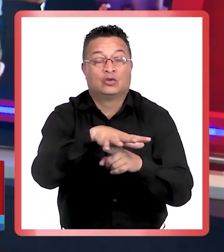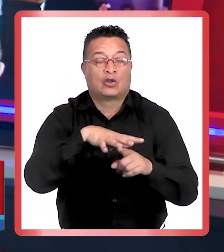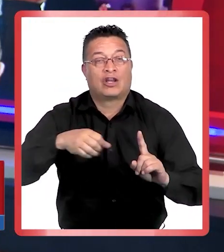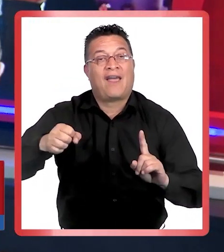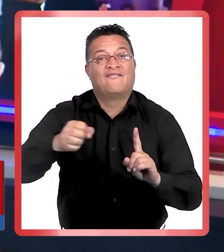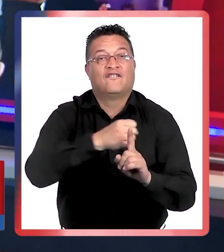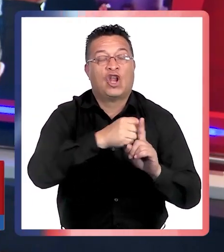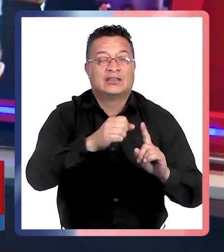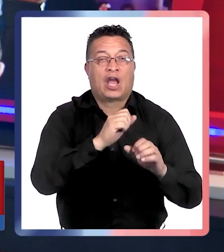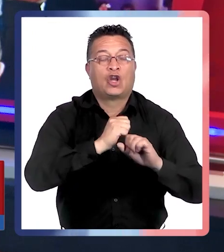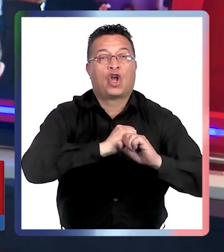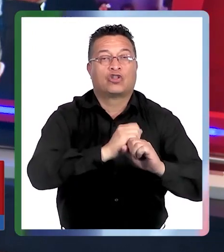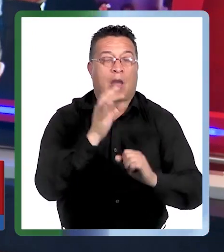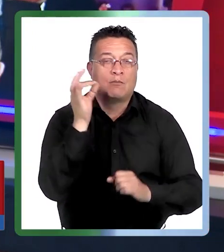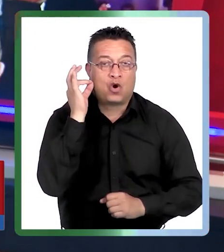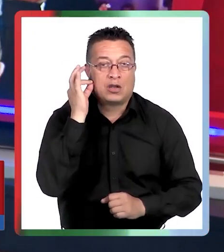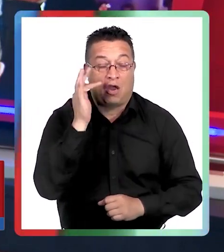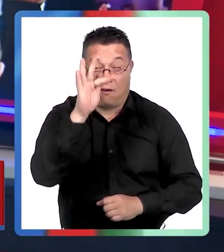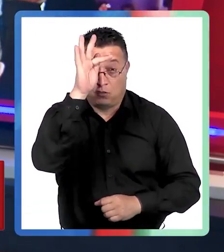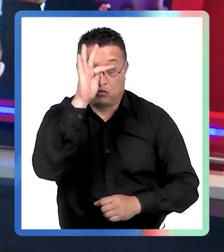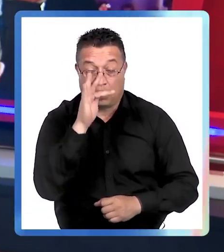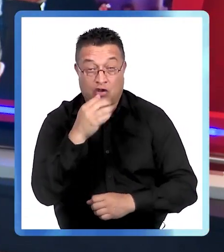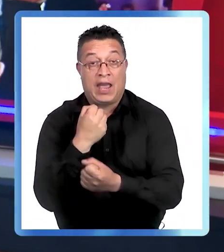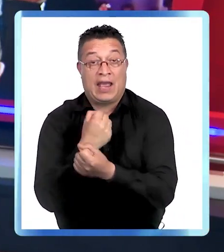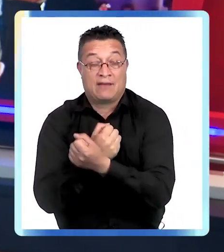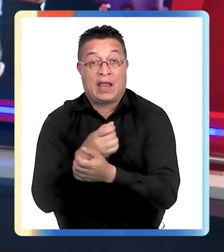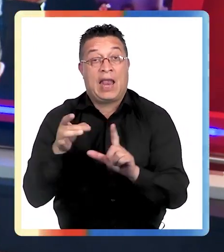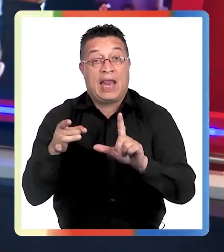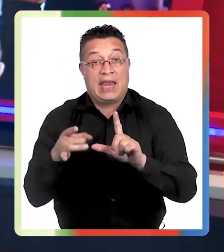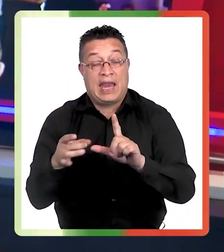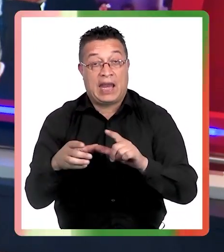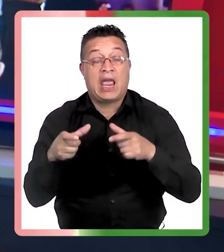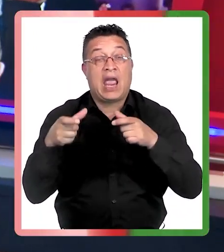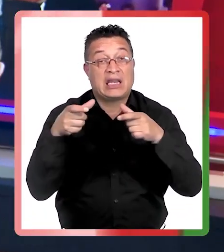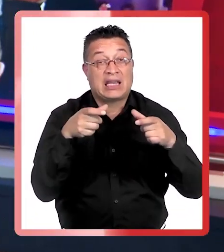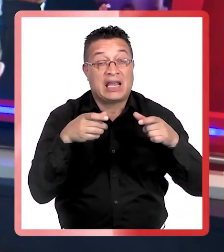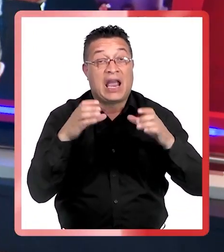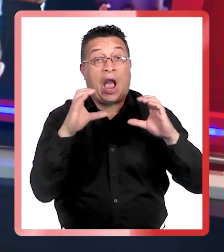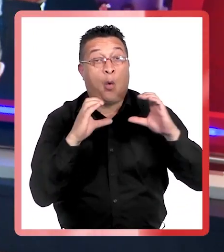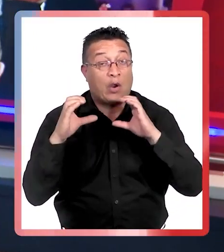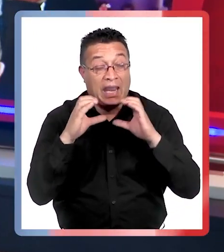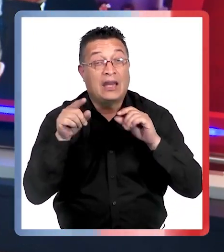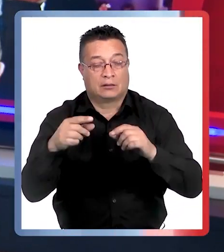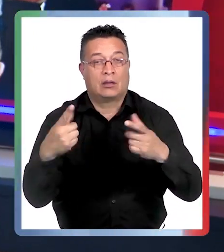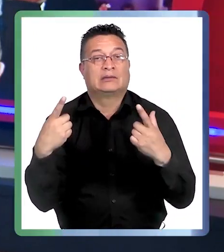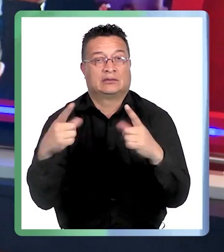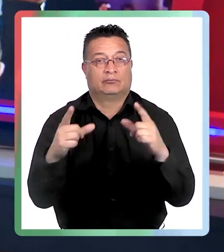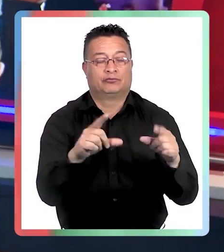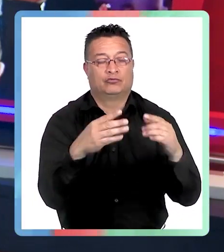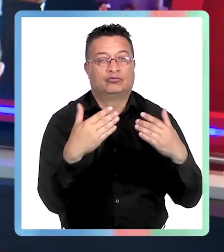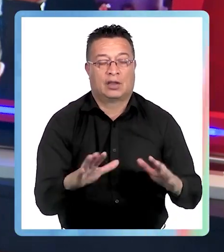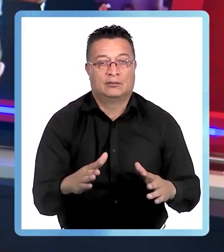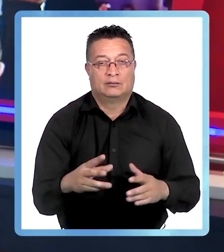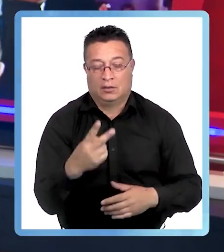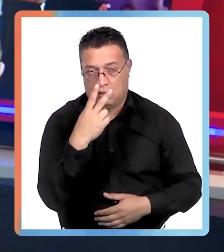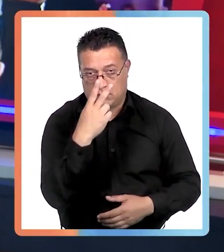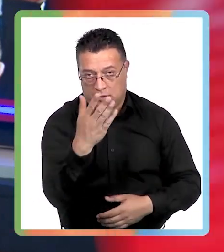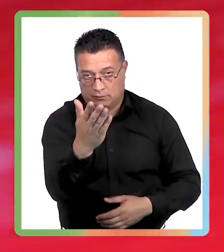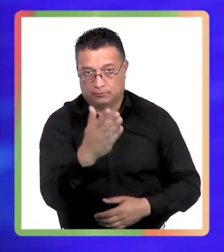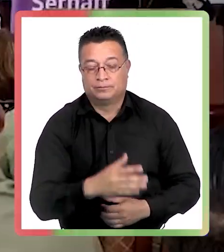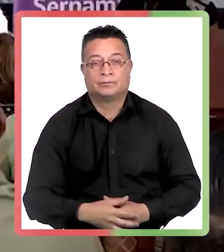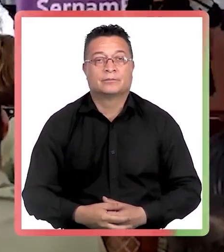violencia contra la mujer. Funcionarios policiales de Linares y Cauquenes recibieron su certificación, como nos cuenta TV5.